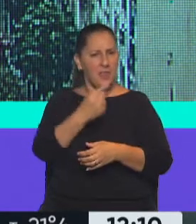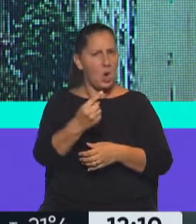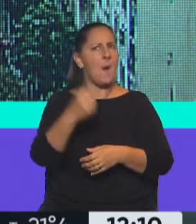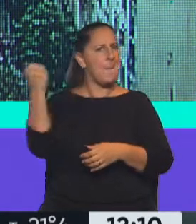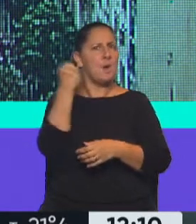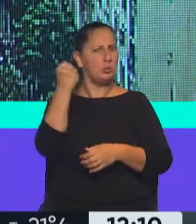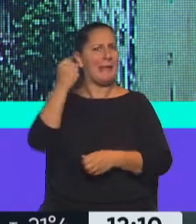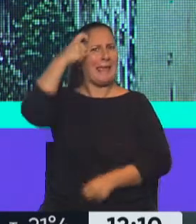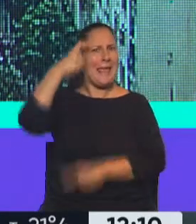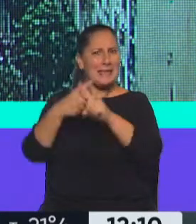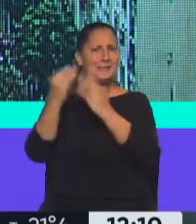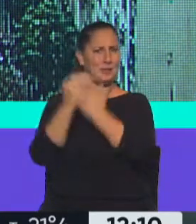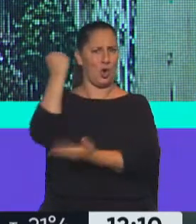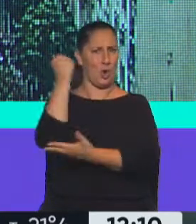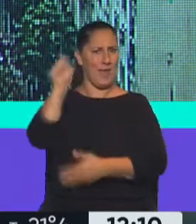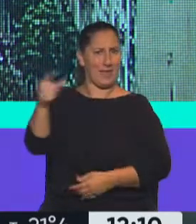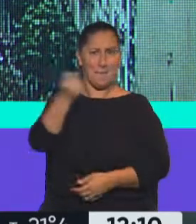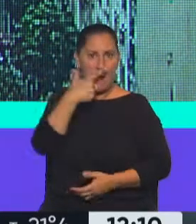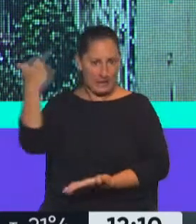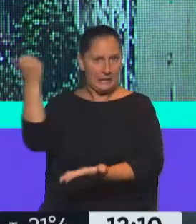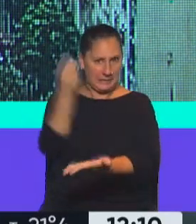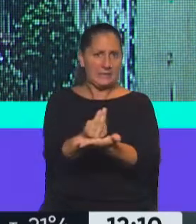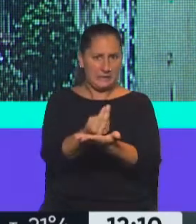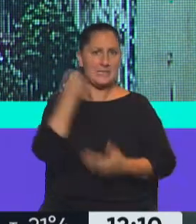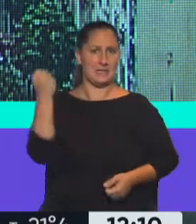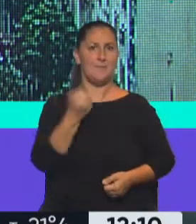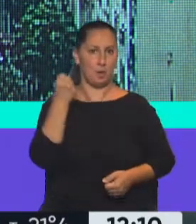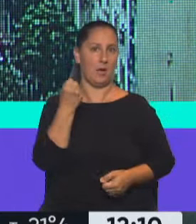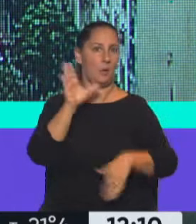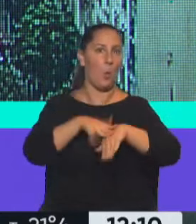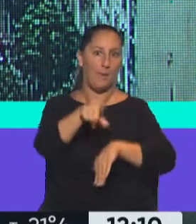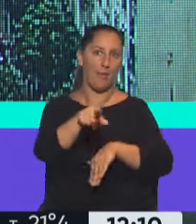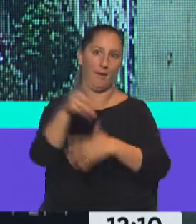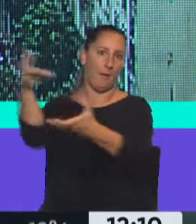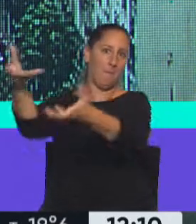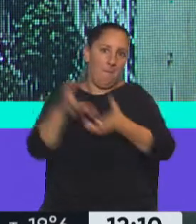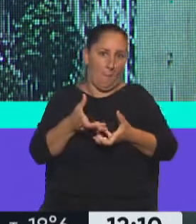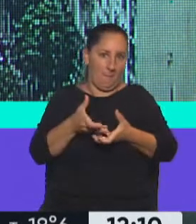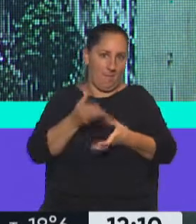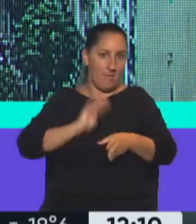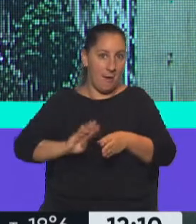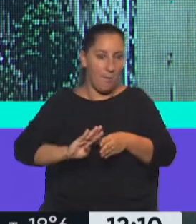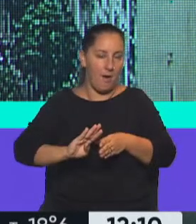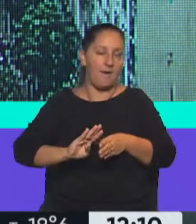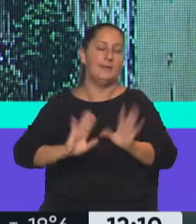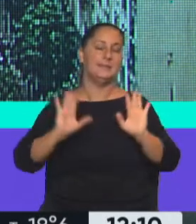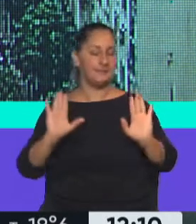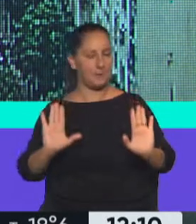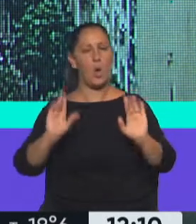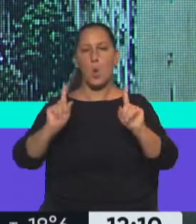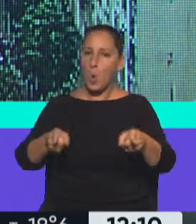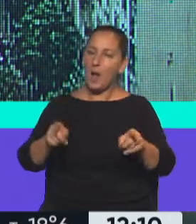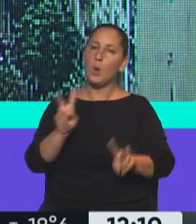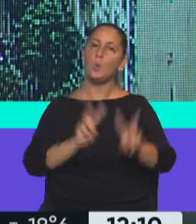presencia de exfuncionarios de Economía, los que en definitiva tomaron la deuda. Me parece que para mantener cierto